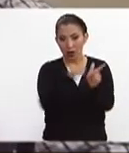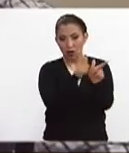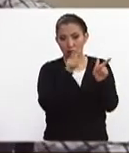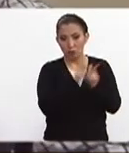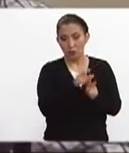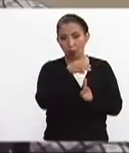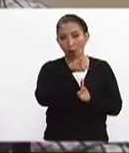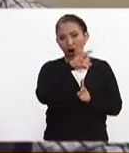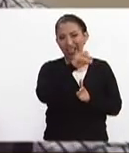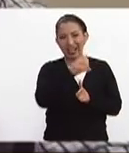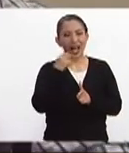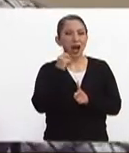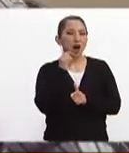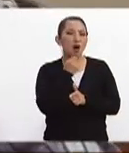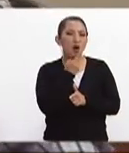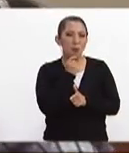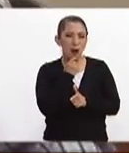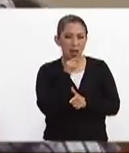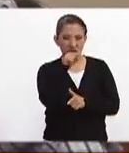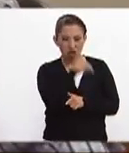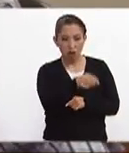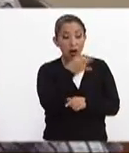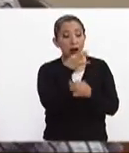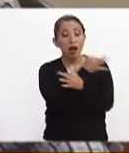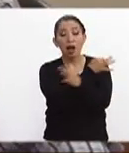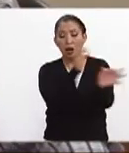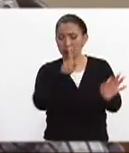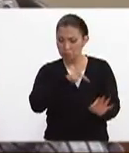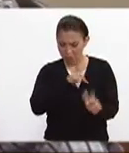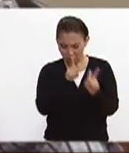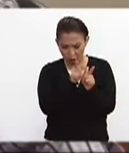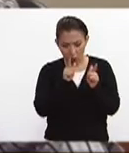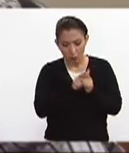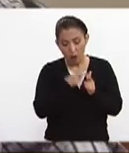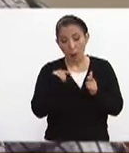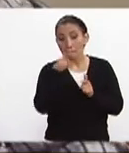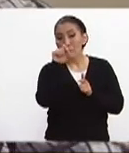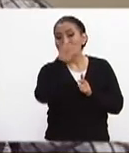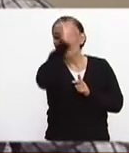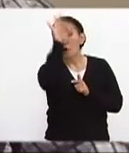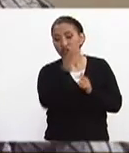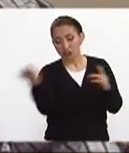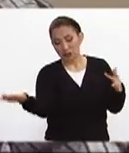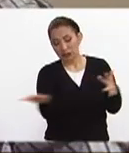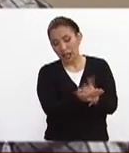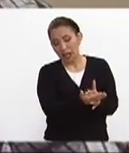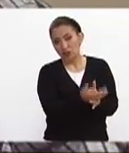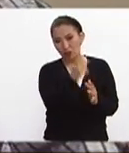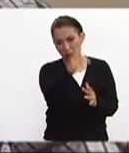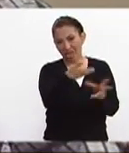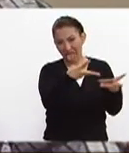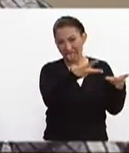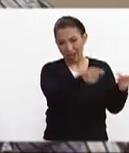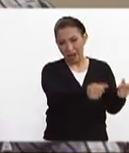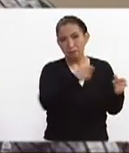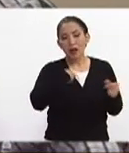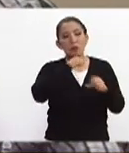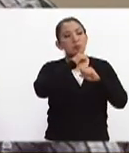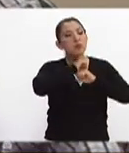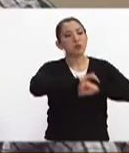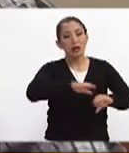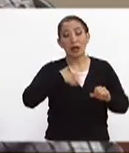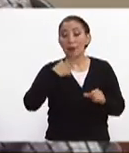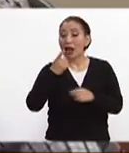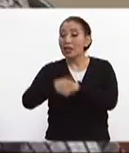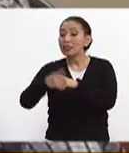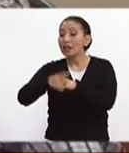dirigente de Morena Andrés Manuel López Obrador informó que su partido donará el 20% del gasto de campaña a los afectados por los